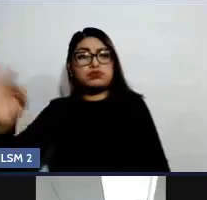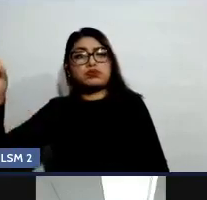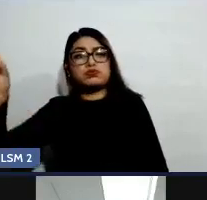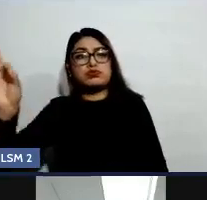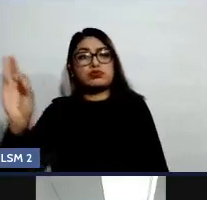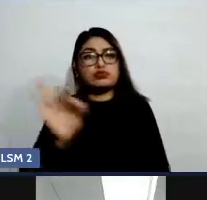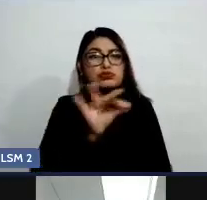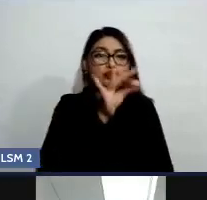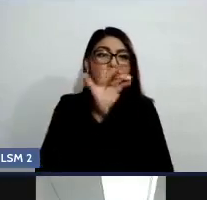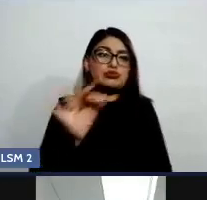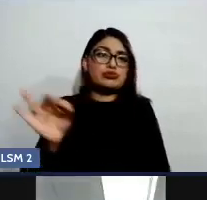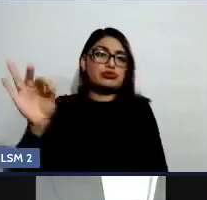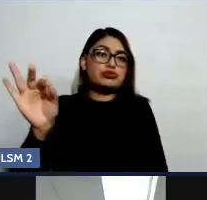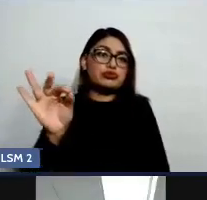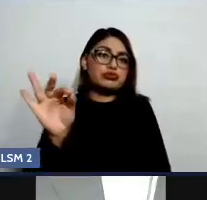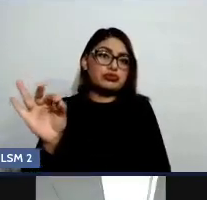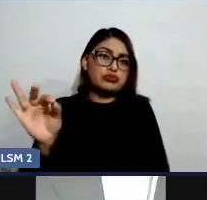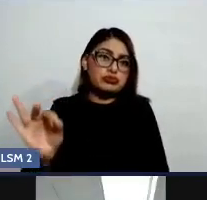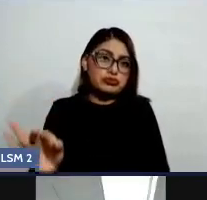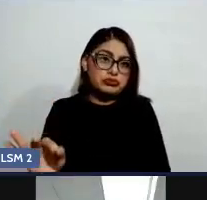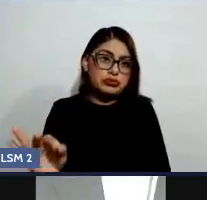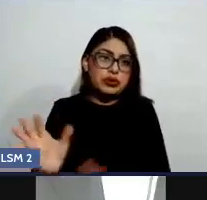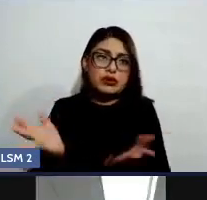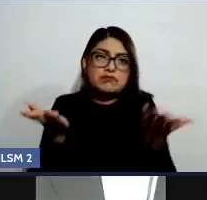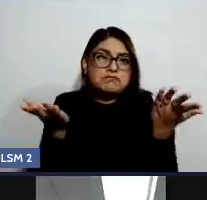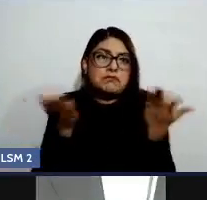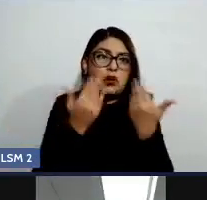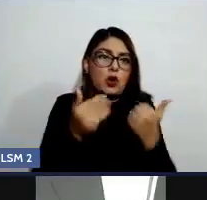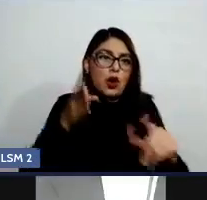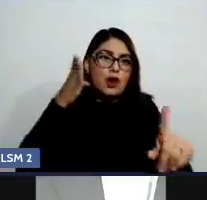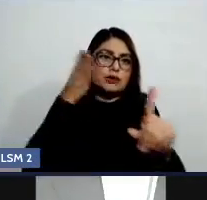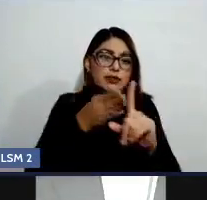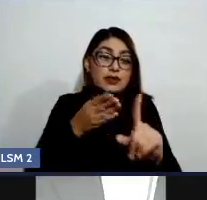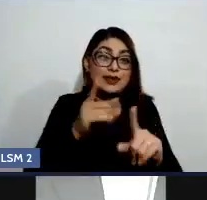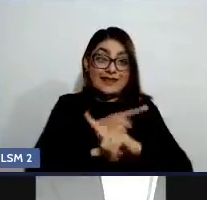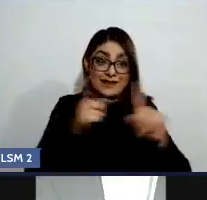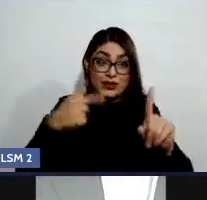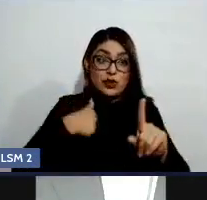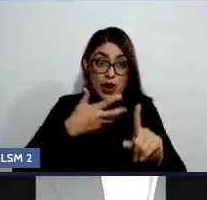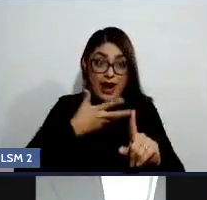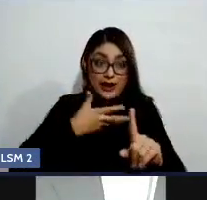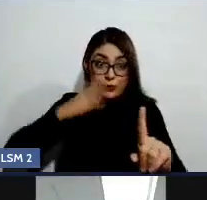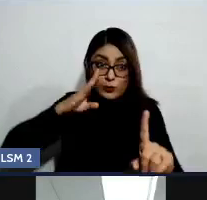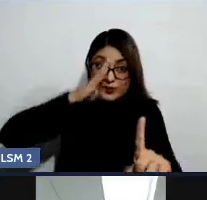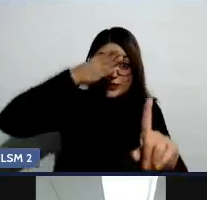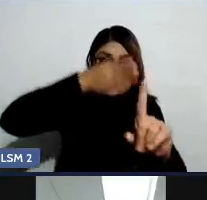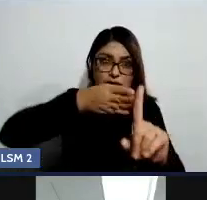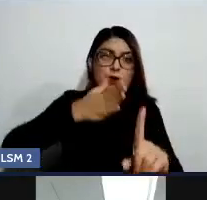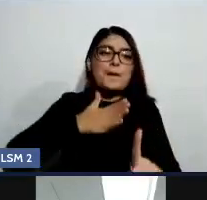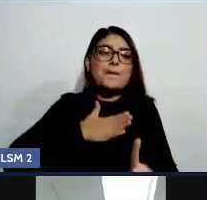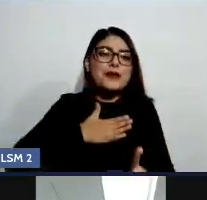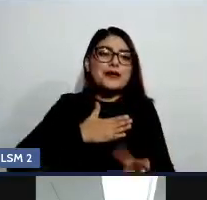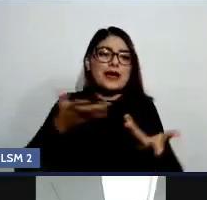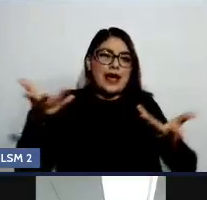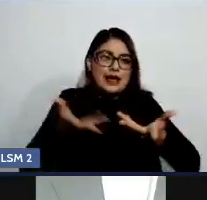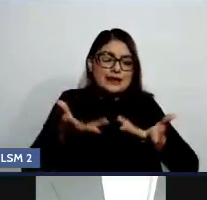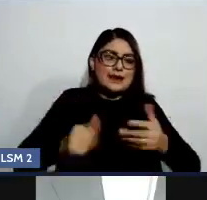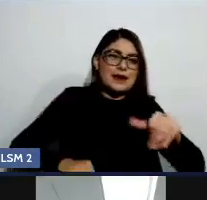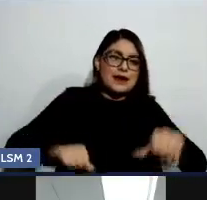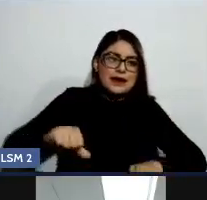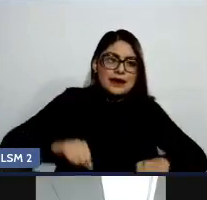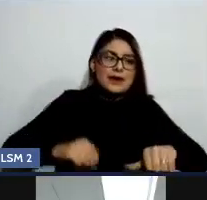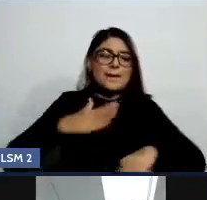destino, voy a encaminar mis actividades, mi energía, mis